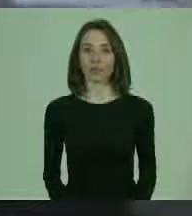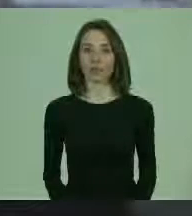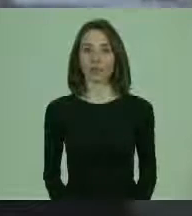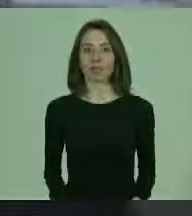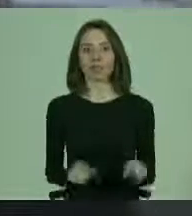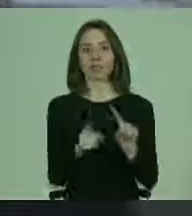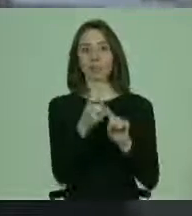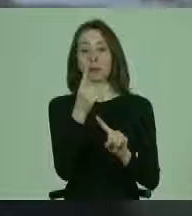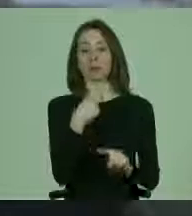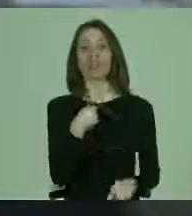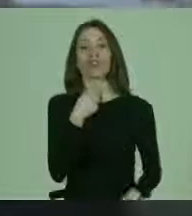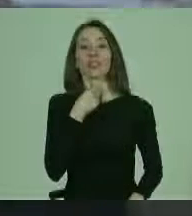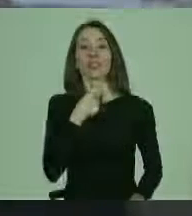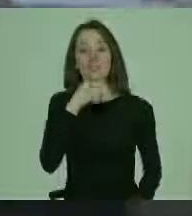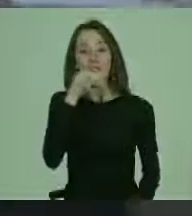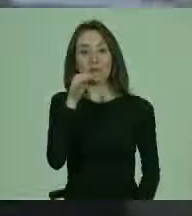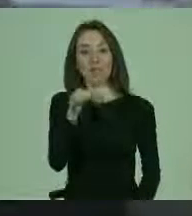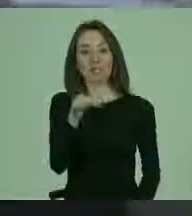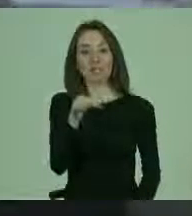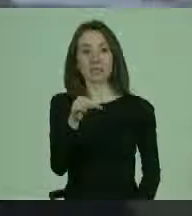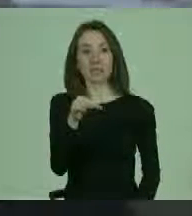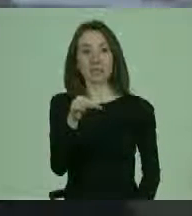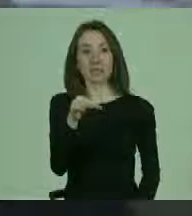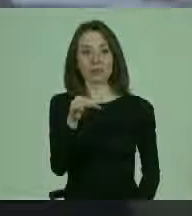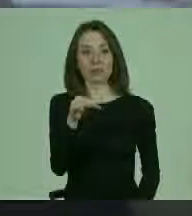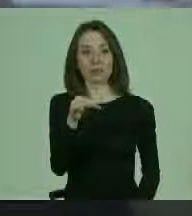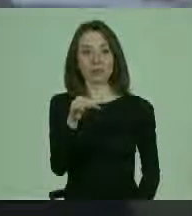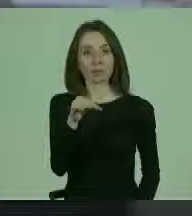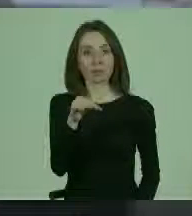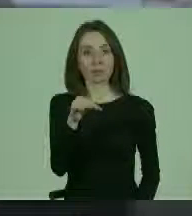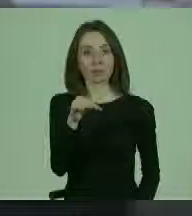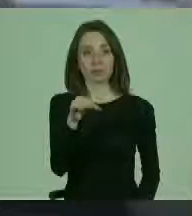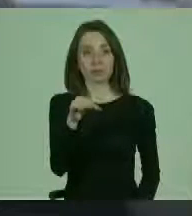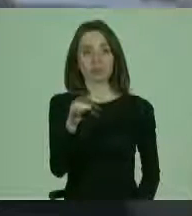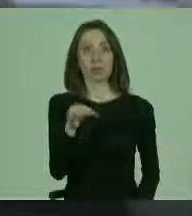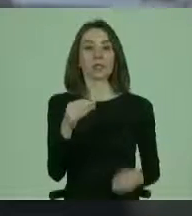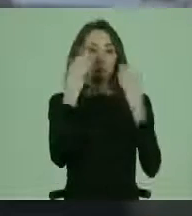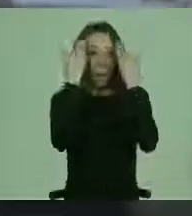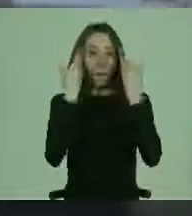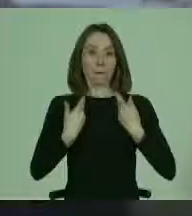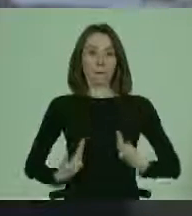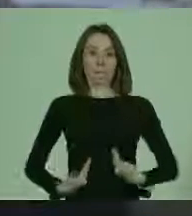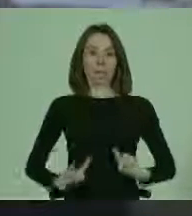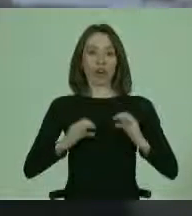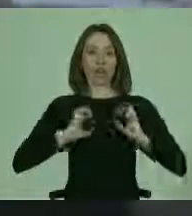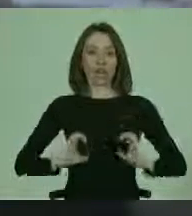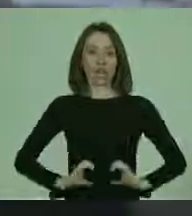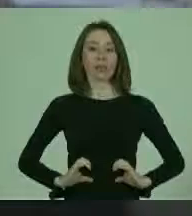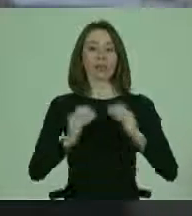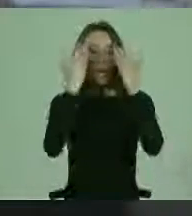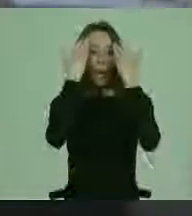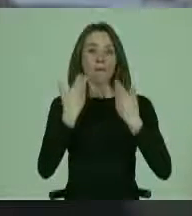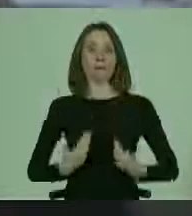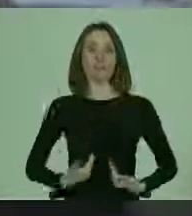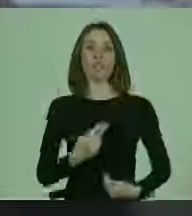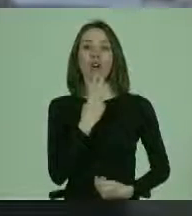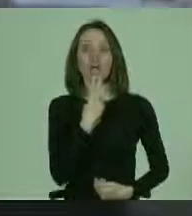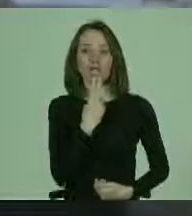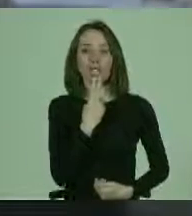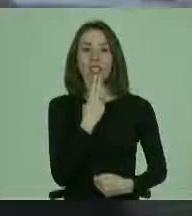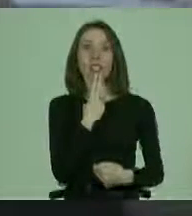primer lugar, quiero decir que bioética, biovida, etos,